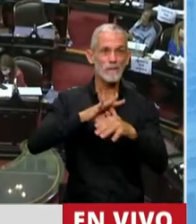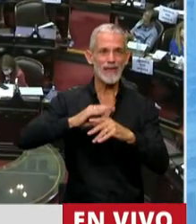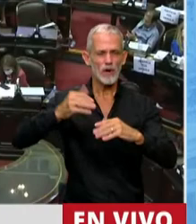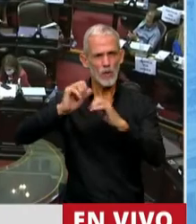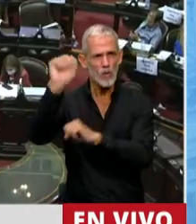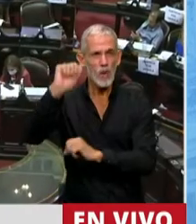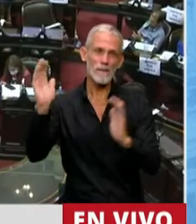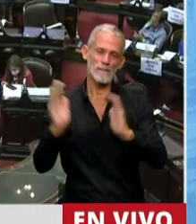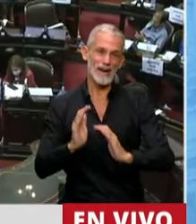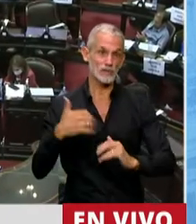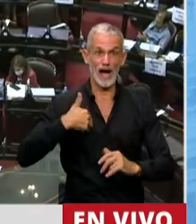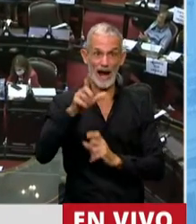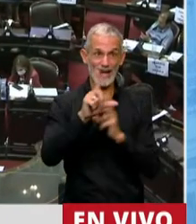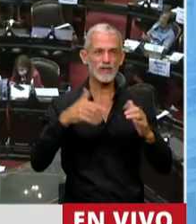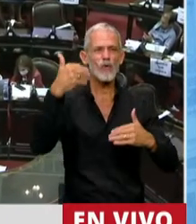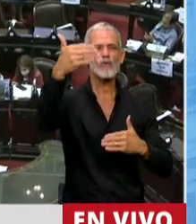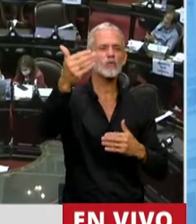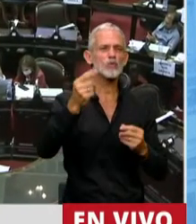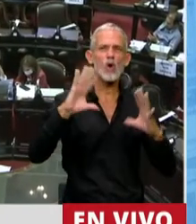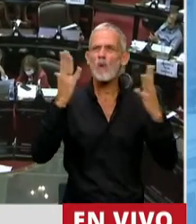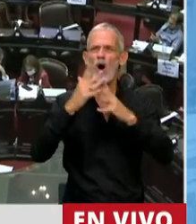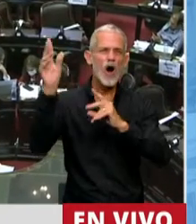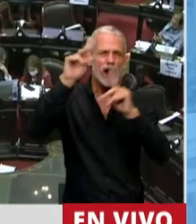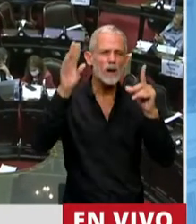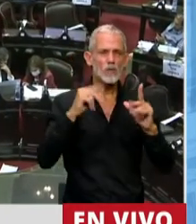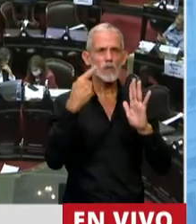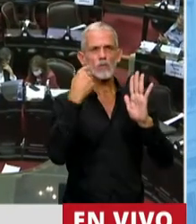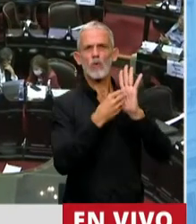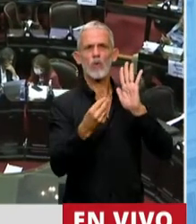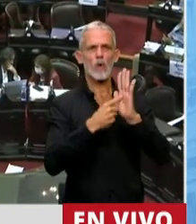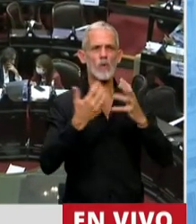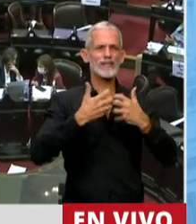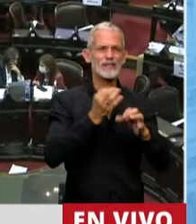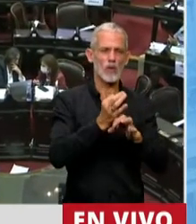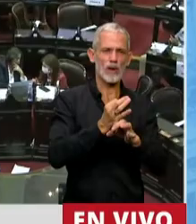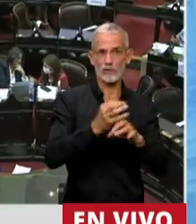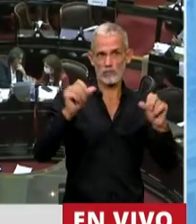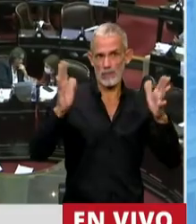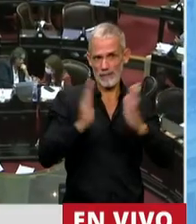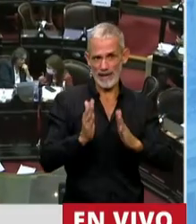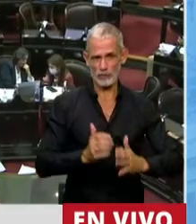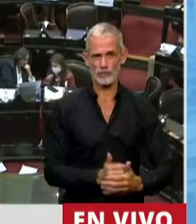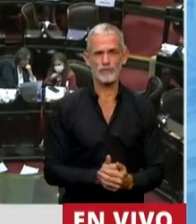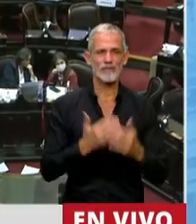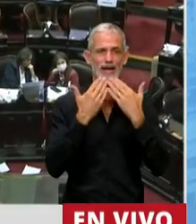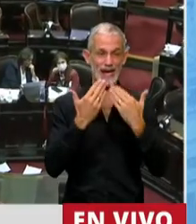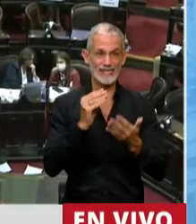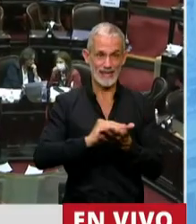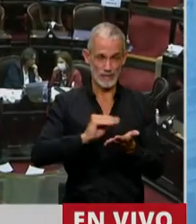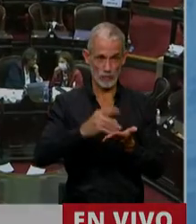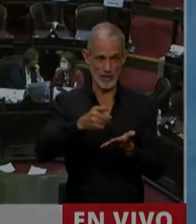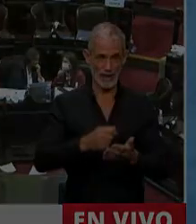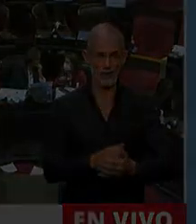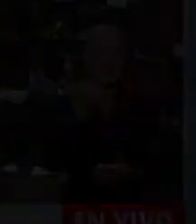y mucho menos argentinos en el futuro por el mundo, dando el ejemplo de lo que es nuestro sistema educativo. Gracias, diputado